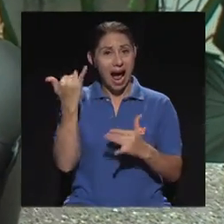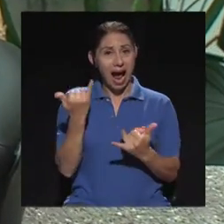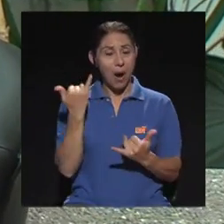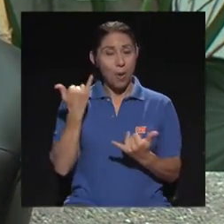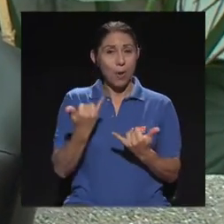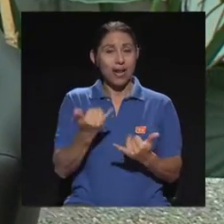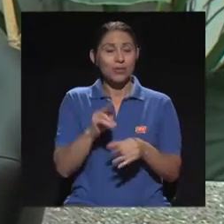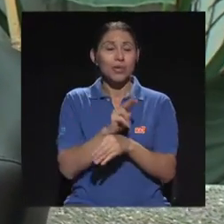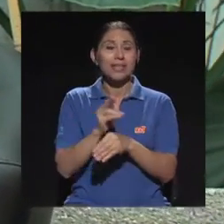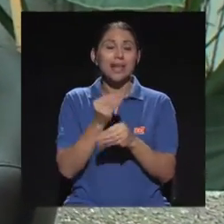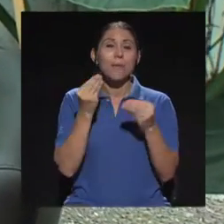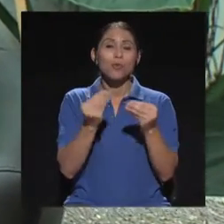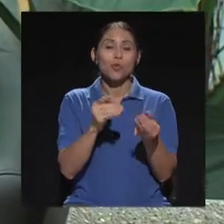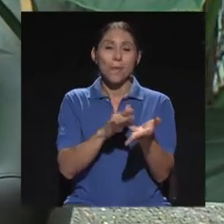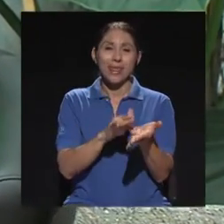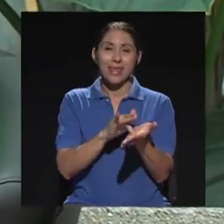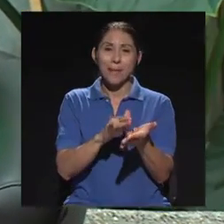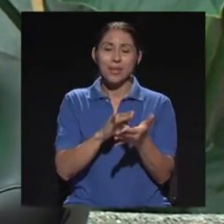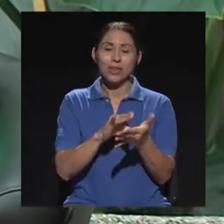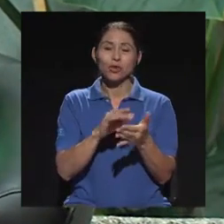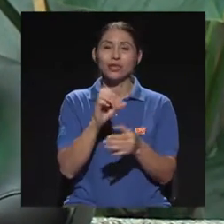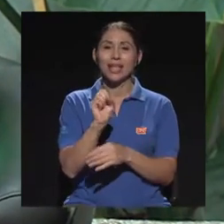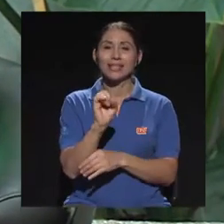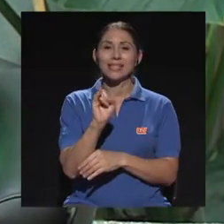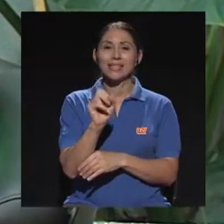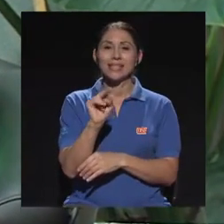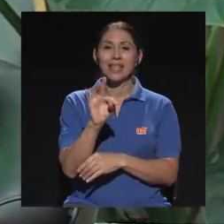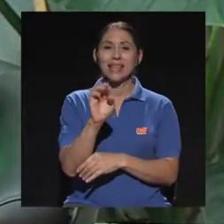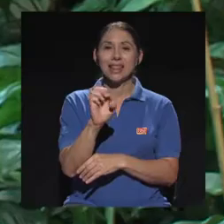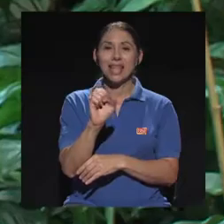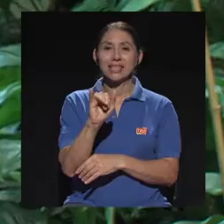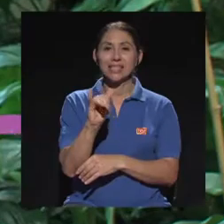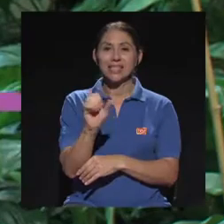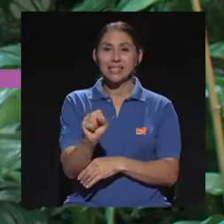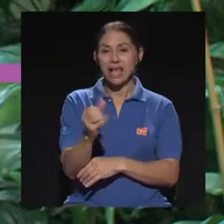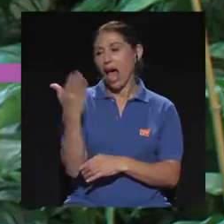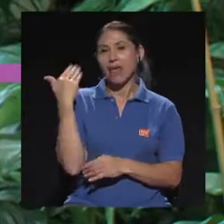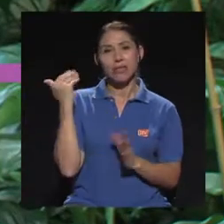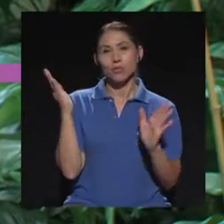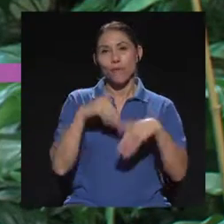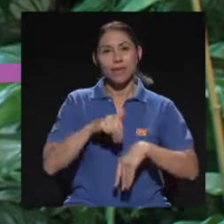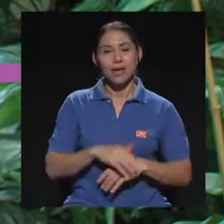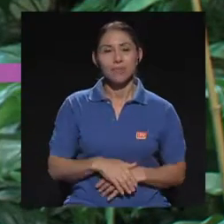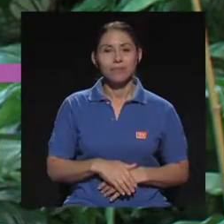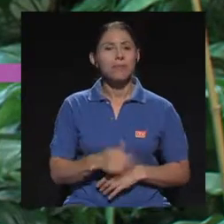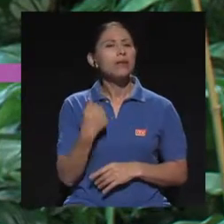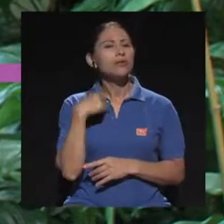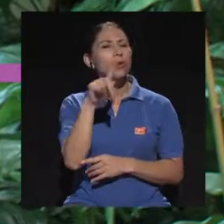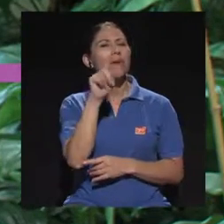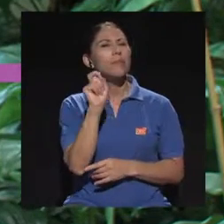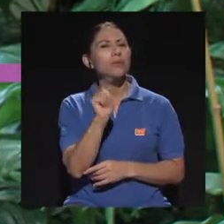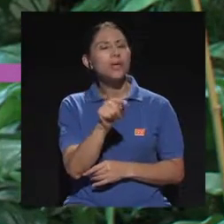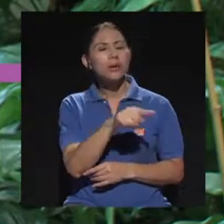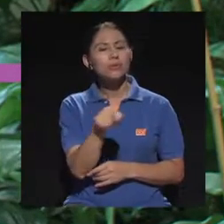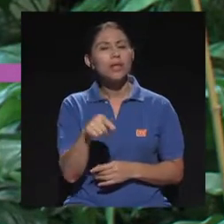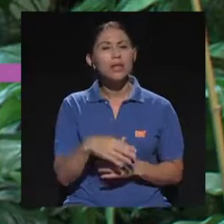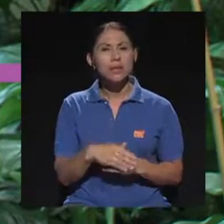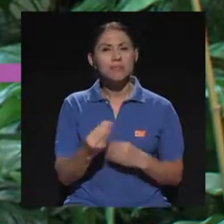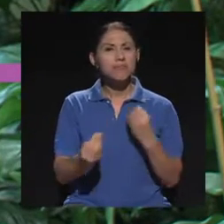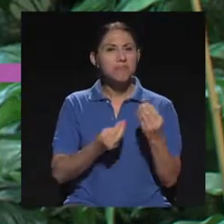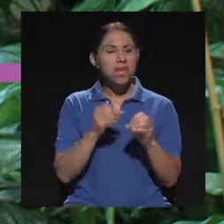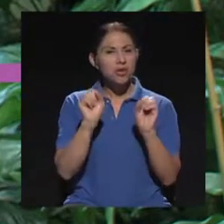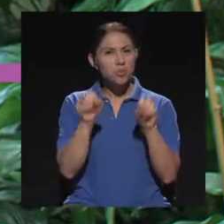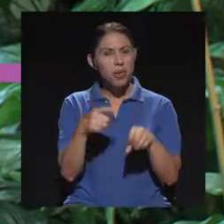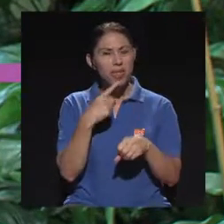tantos medicamentos de Eso era la pregunta que yo tenía en mente en este momento. ¿Qué nos puede decir